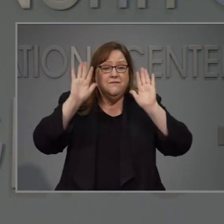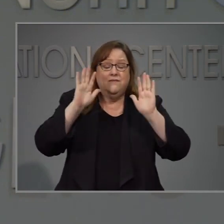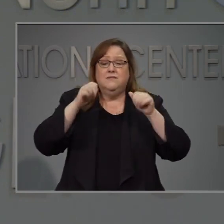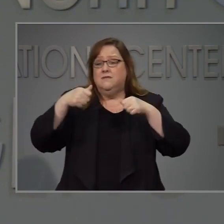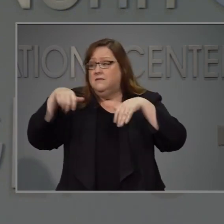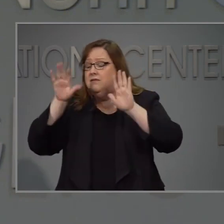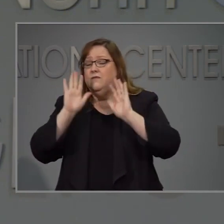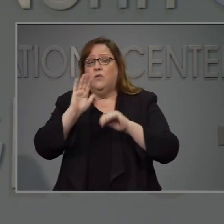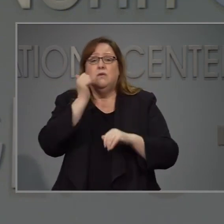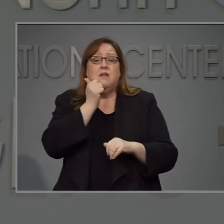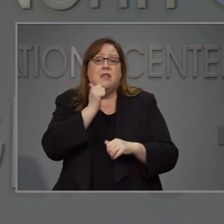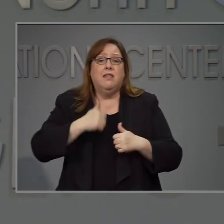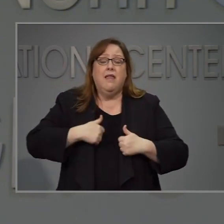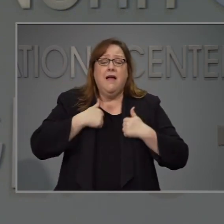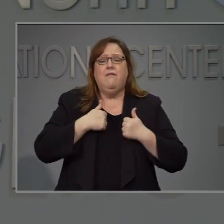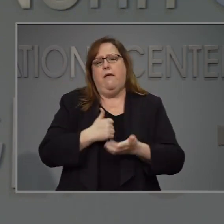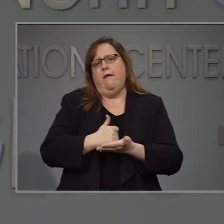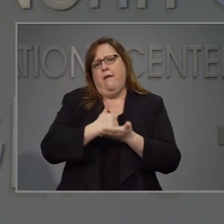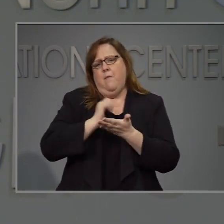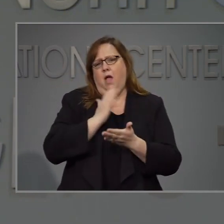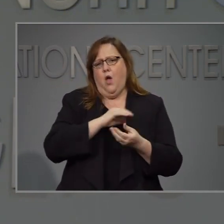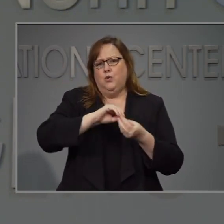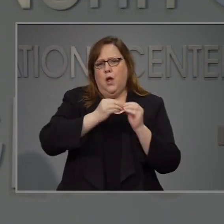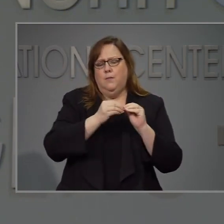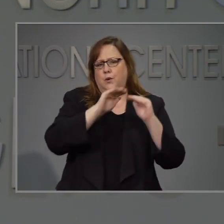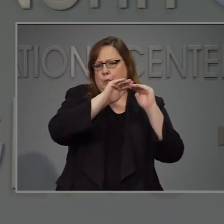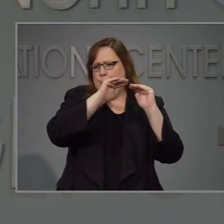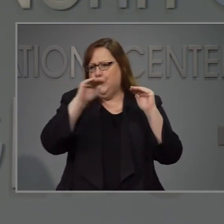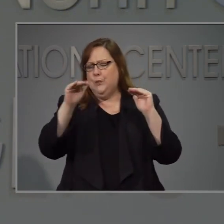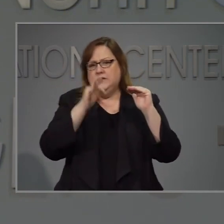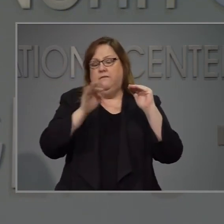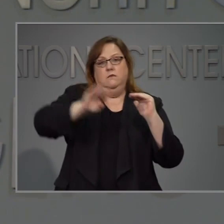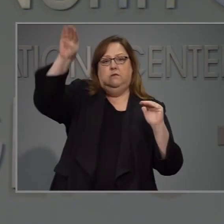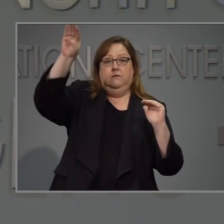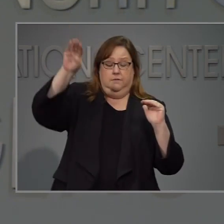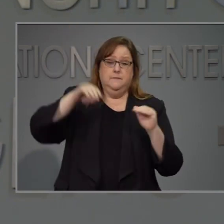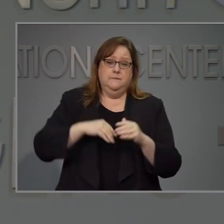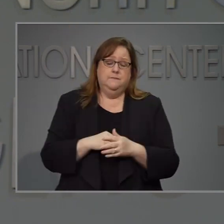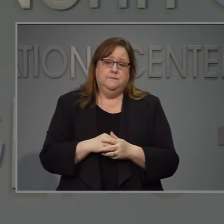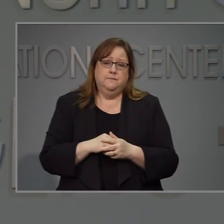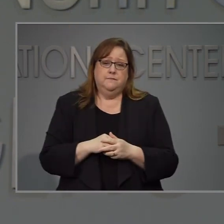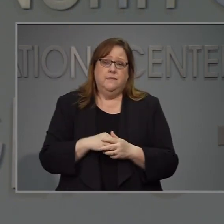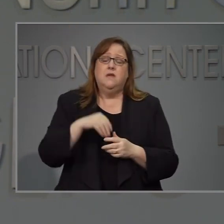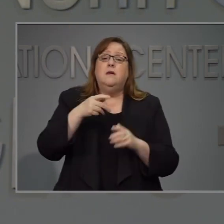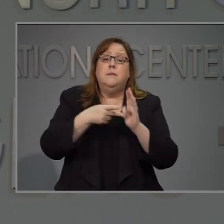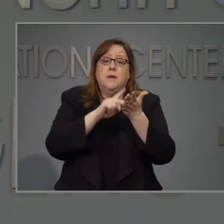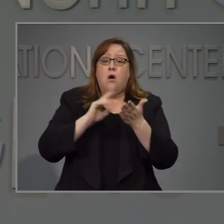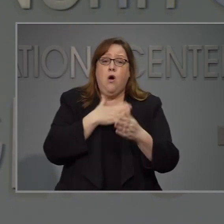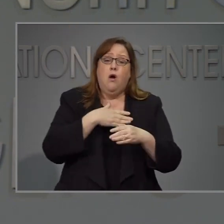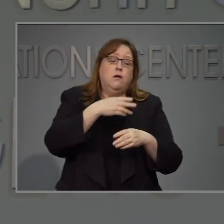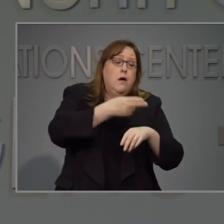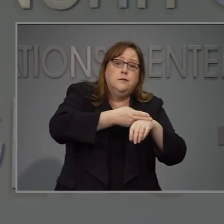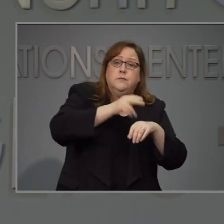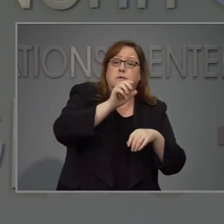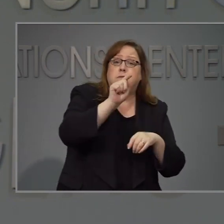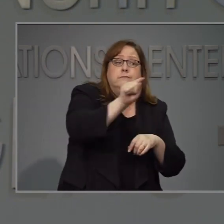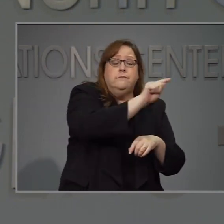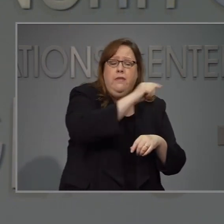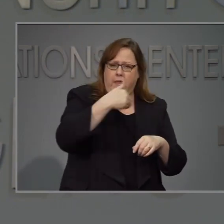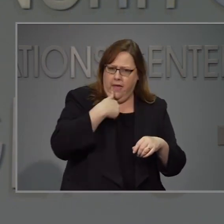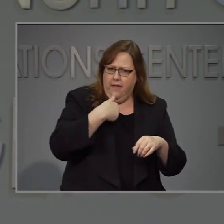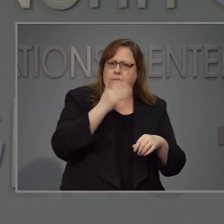esto ha ayudado a planar la curva. Esto quiere decir que los hospitales y el sistema médico puede atender a